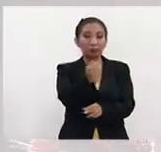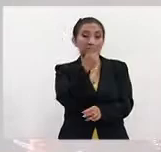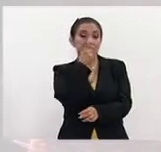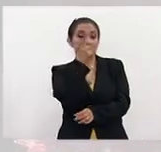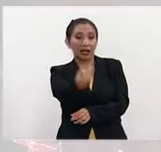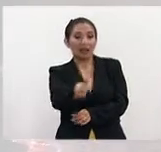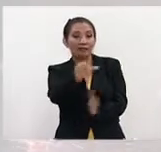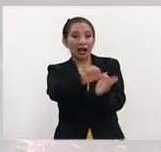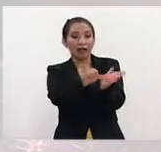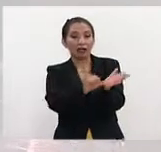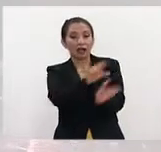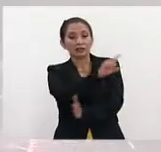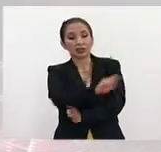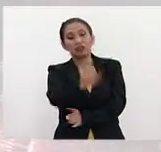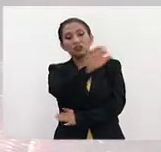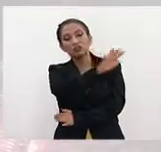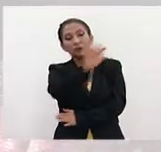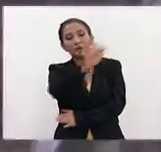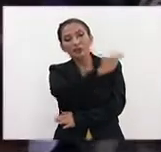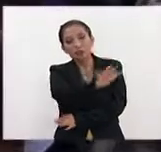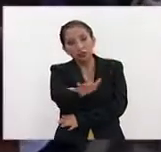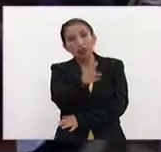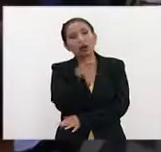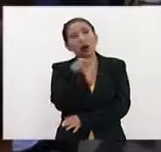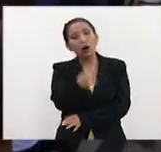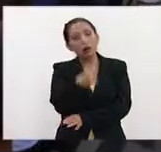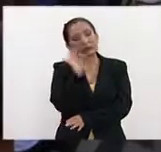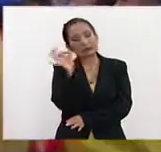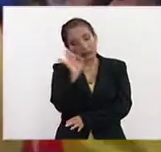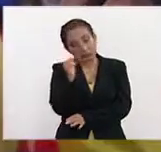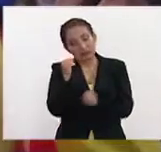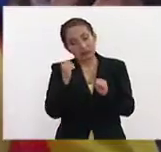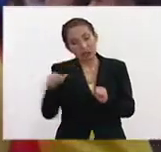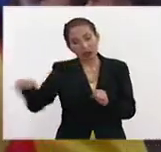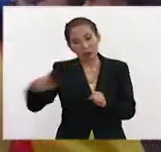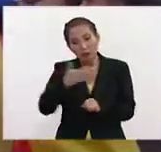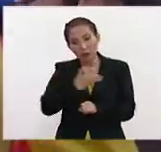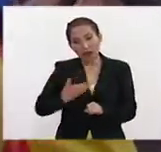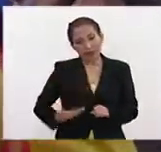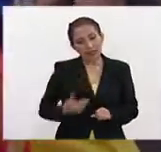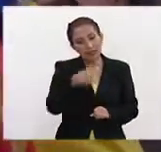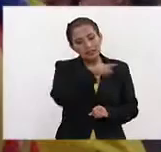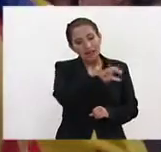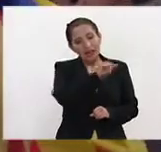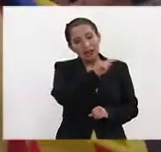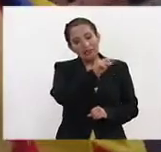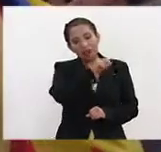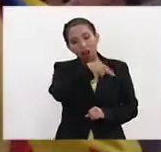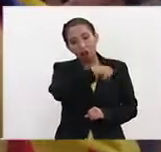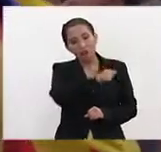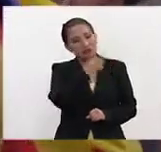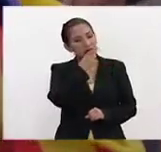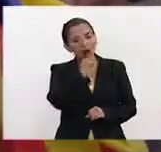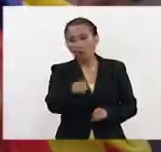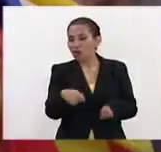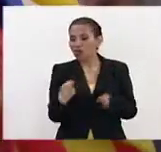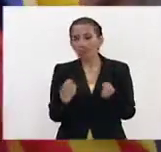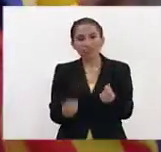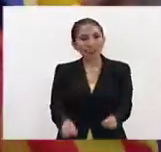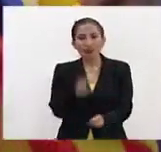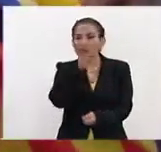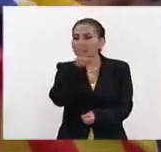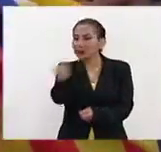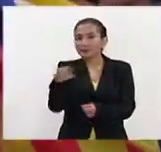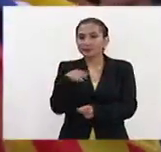artículo 155. Es más que previsible que el presidente de la Generalitat no ofrezca una